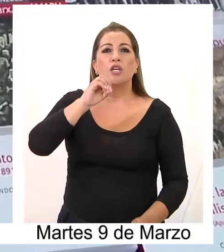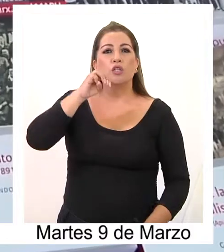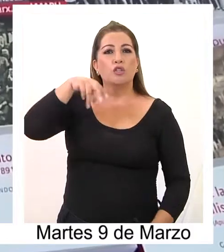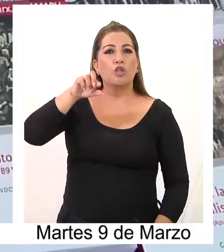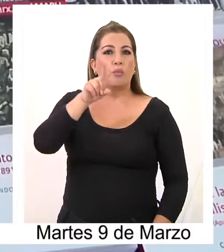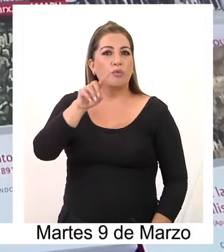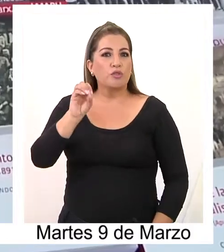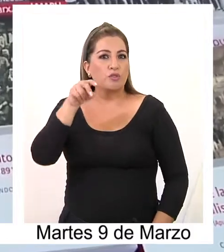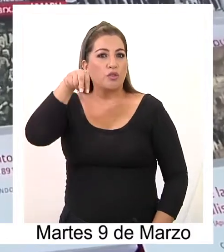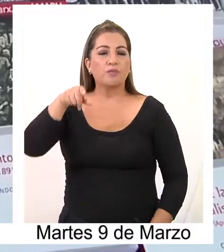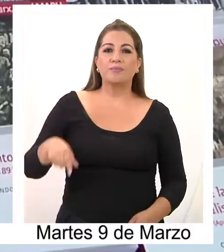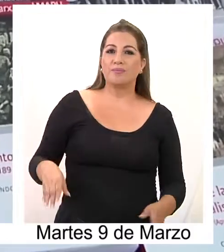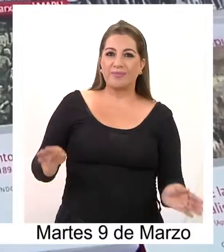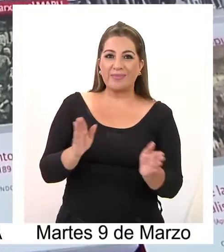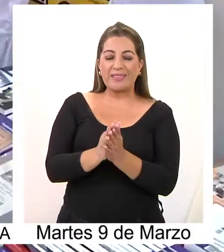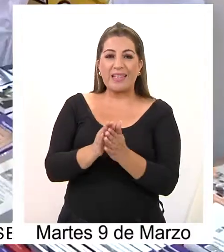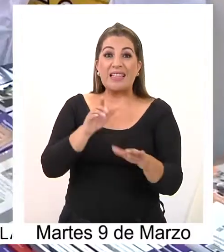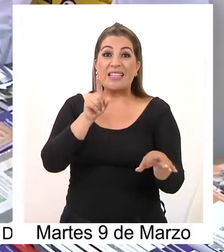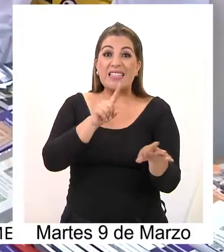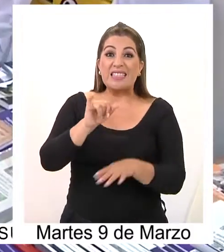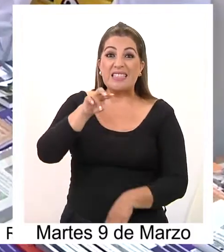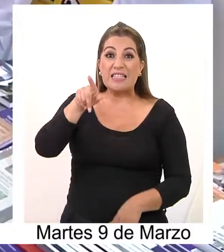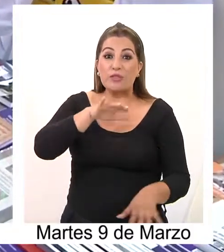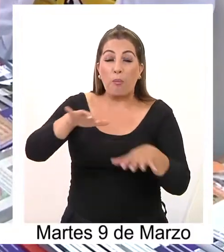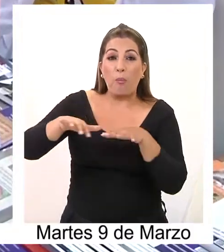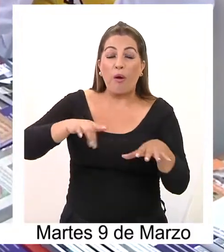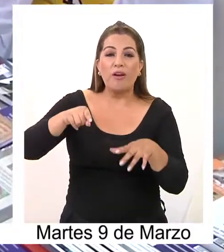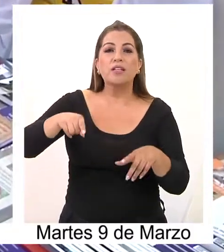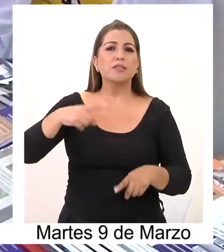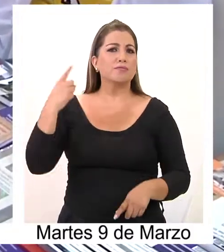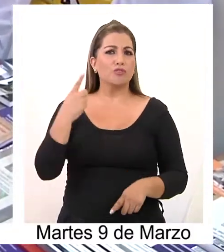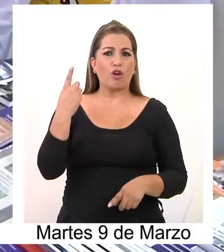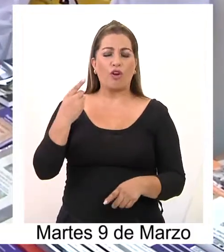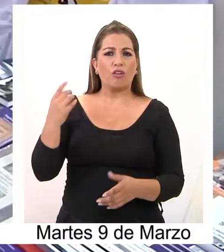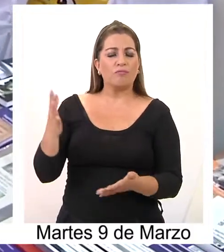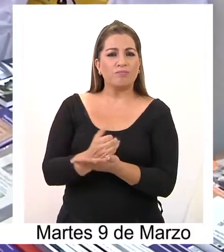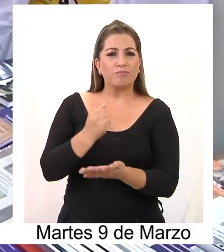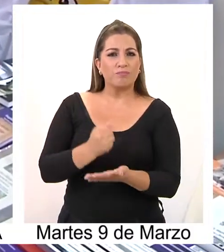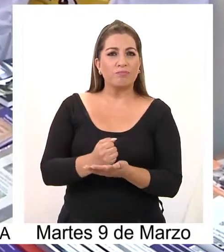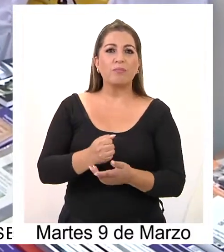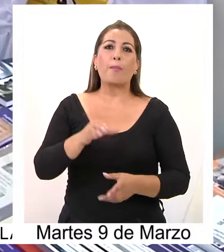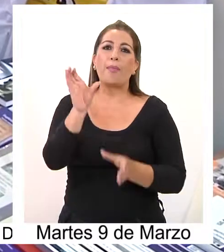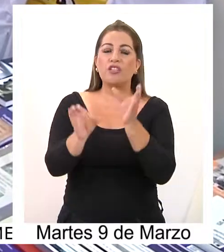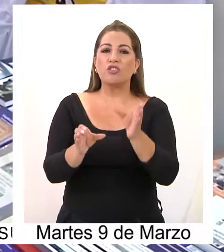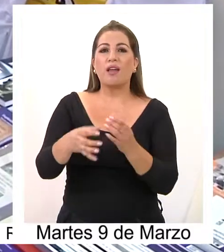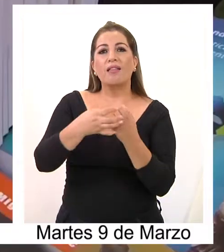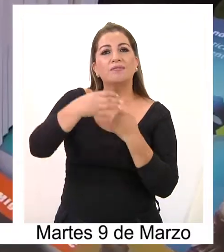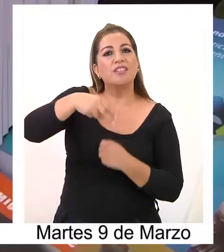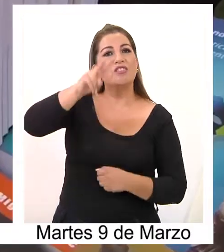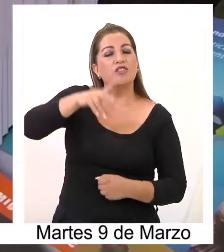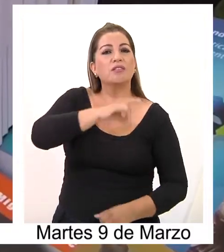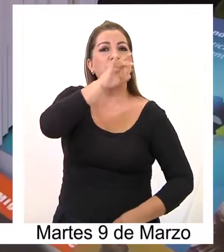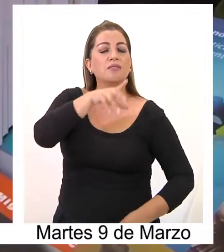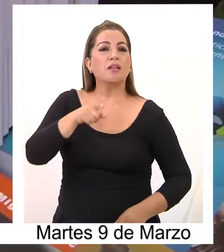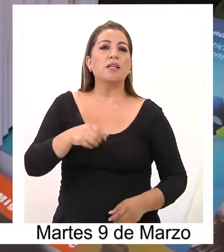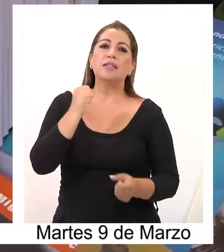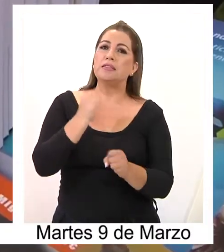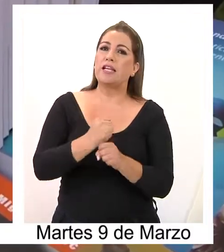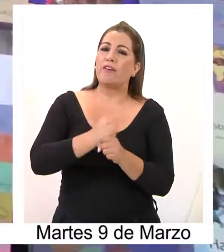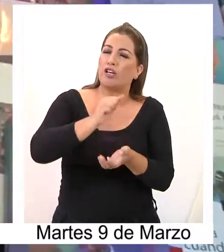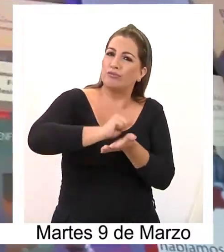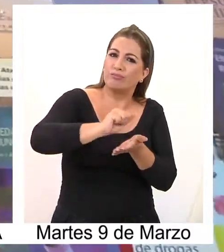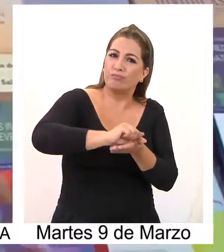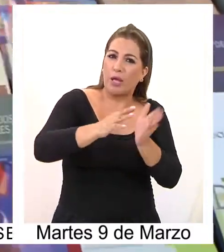Editorial Sismo es autogestionada, donde escritores y poetas del norte de Chile podrán publicar sus trabajos y darlos a